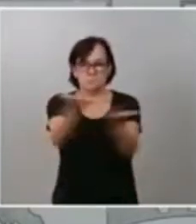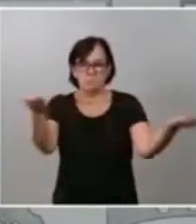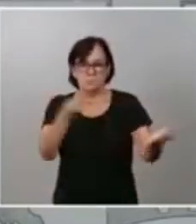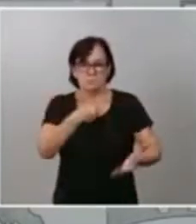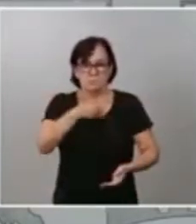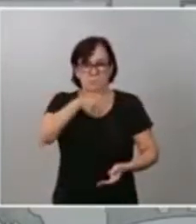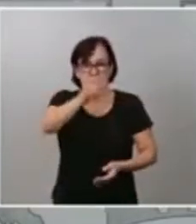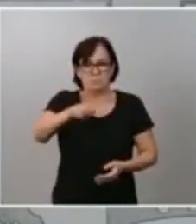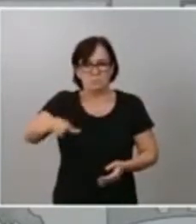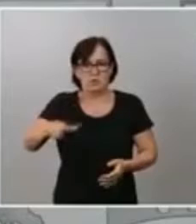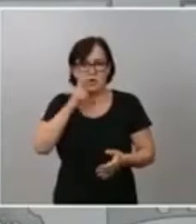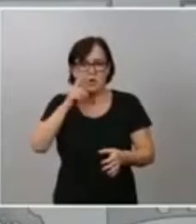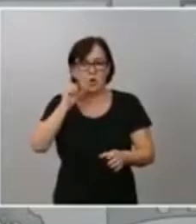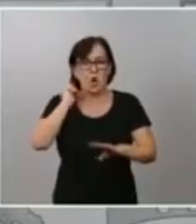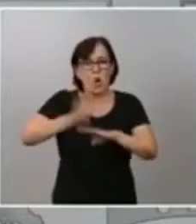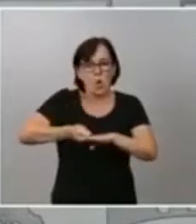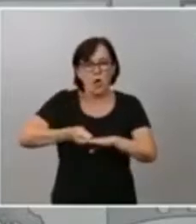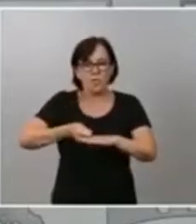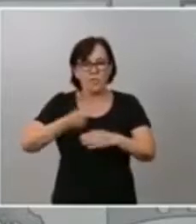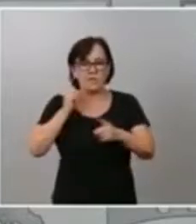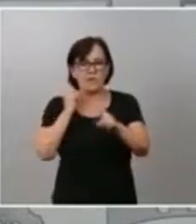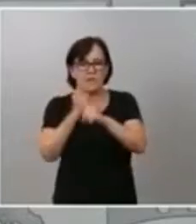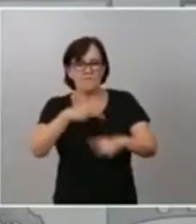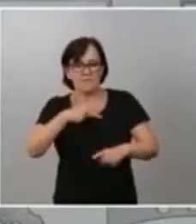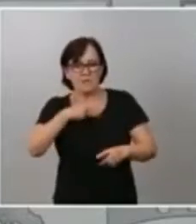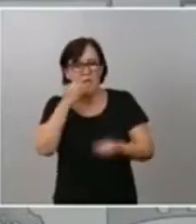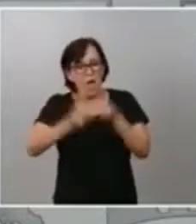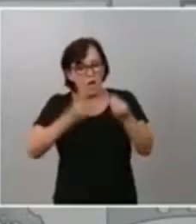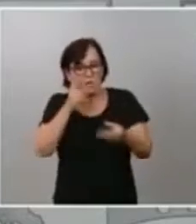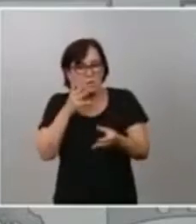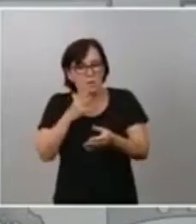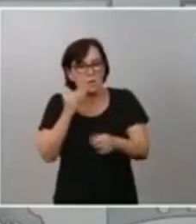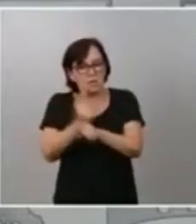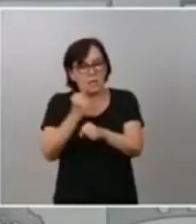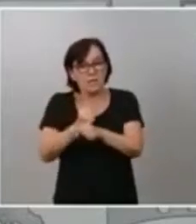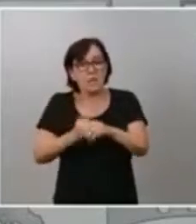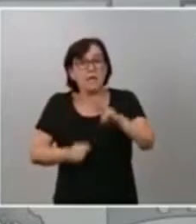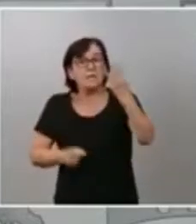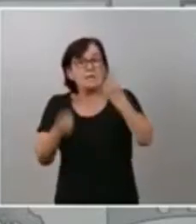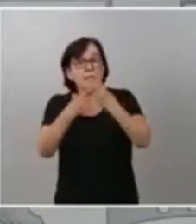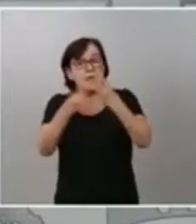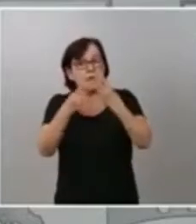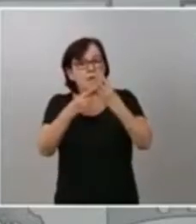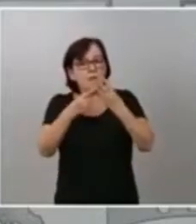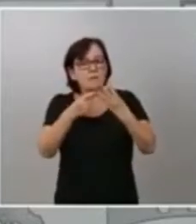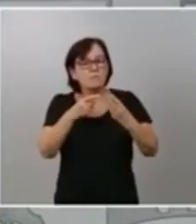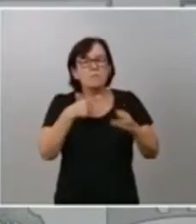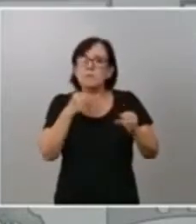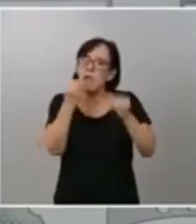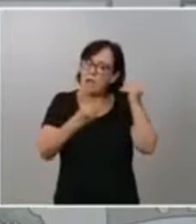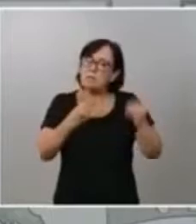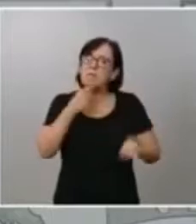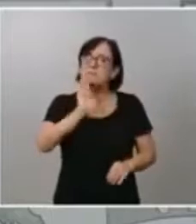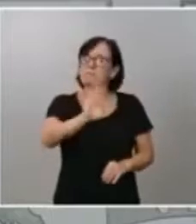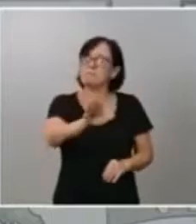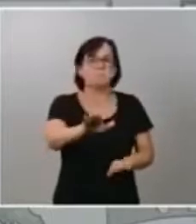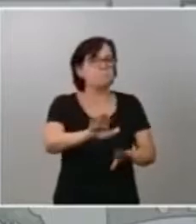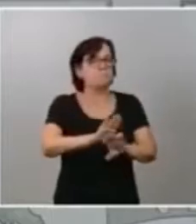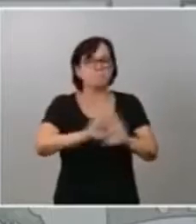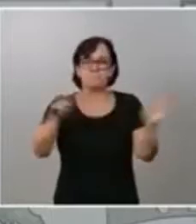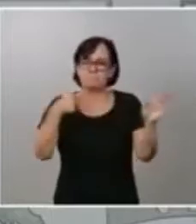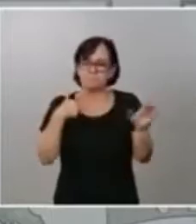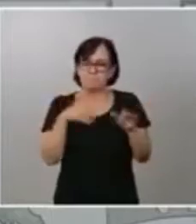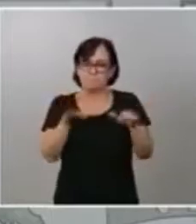jueces y los fiscales están actuando y, en tercer lugar, la Casa Real ha marcado distancias, como he dicho antes, frente a estas